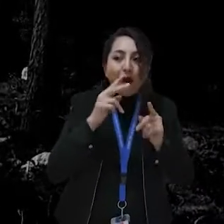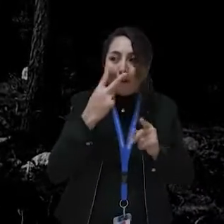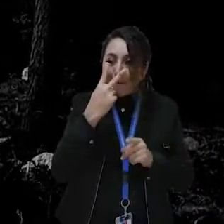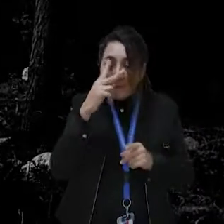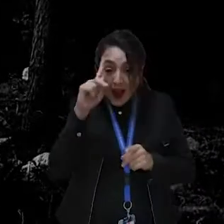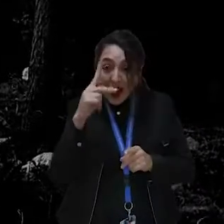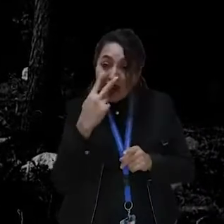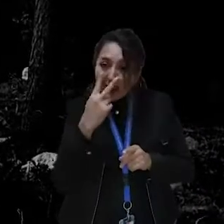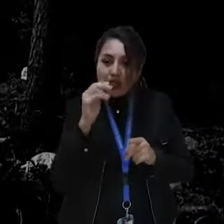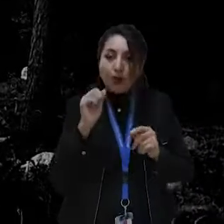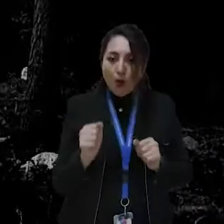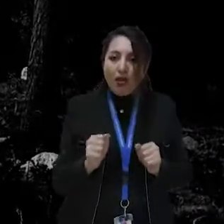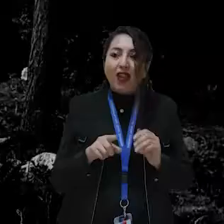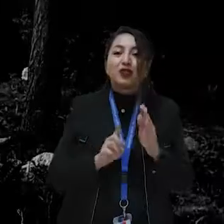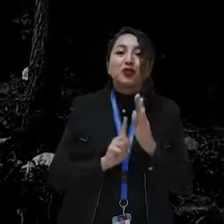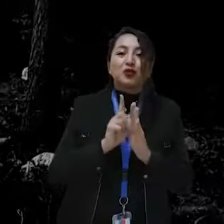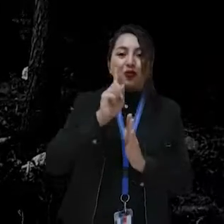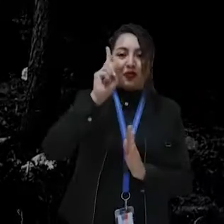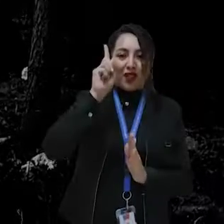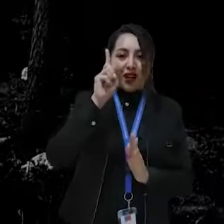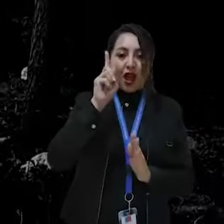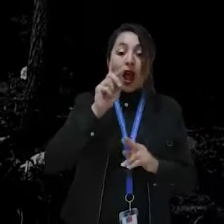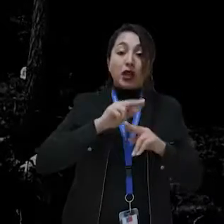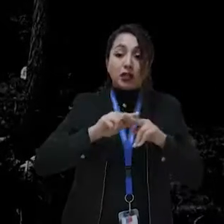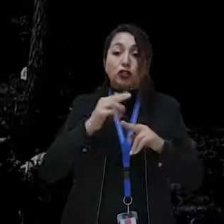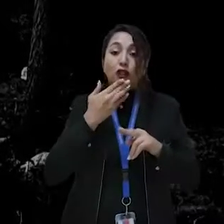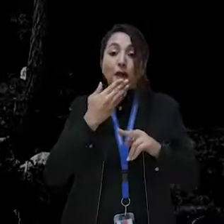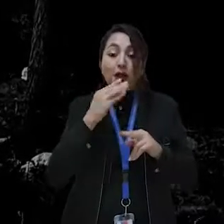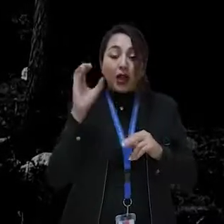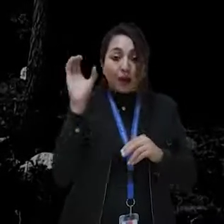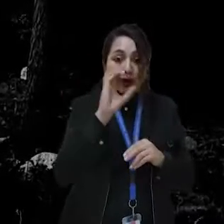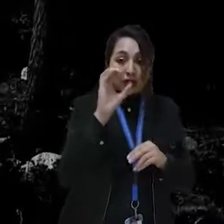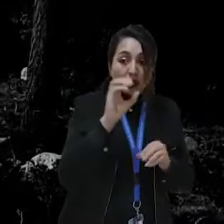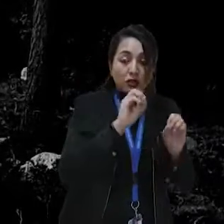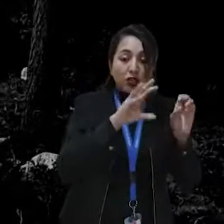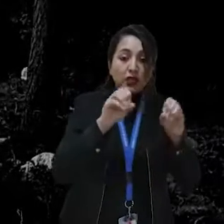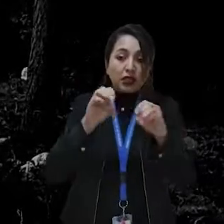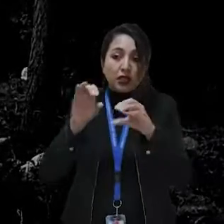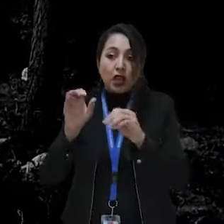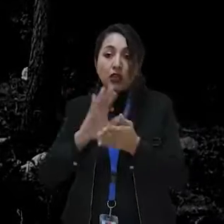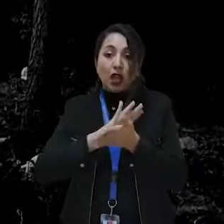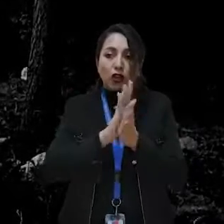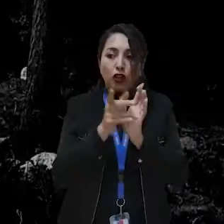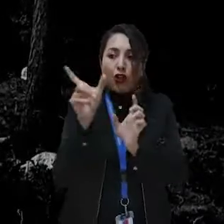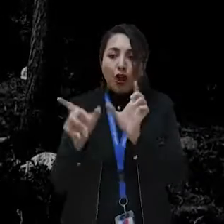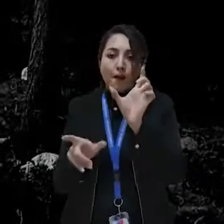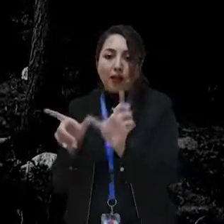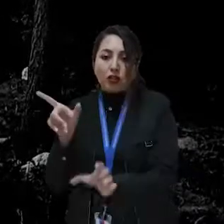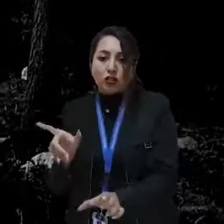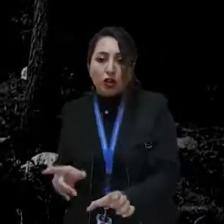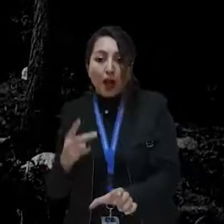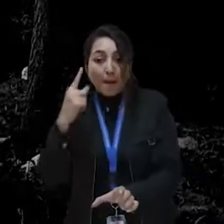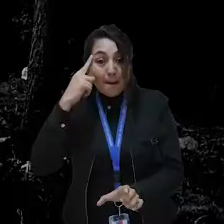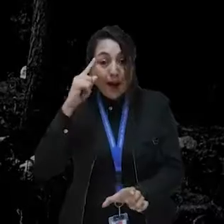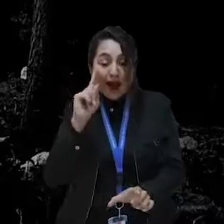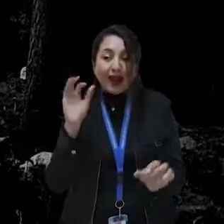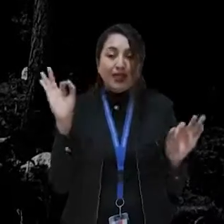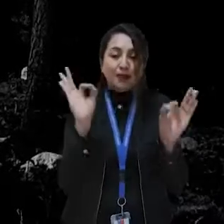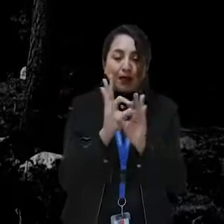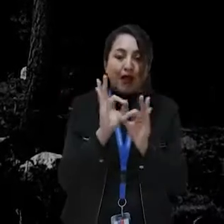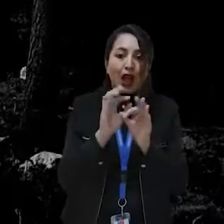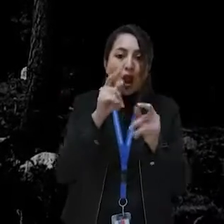altitud geográfica, capacitar a todos los que realizarán trabajos en altura geográfica acerca de los riesgos por